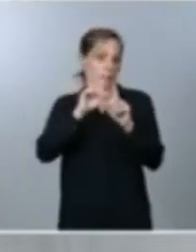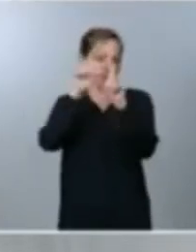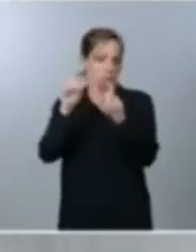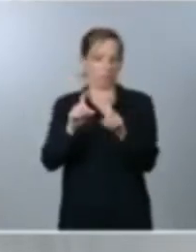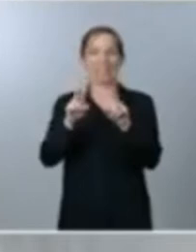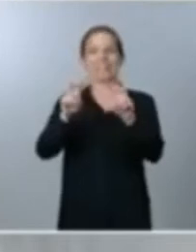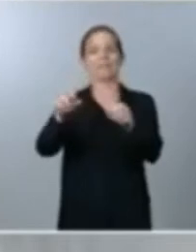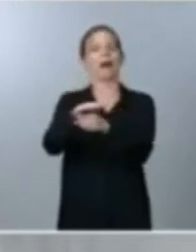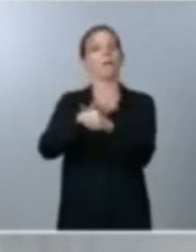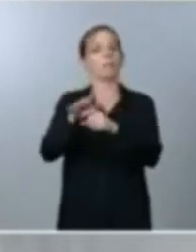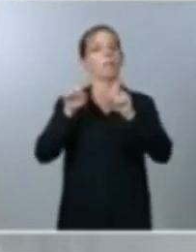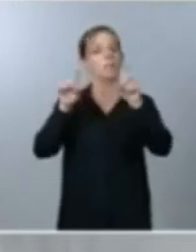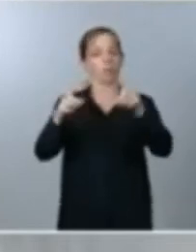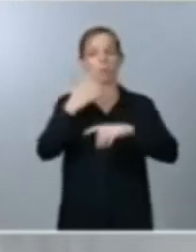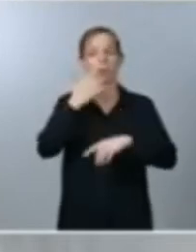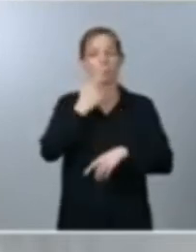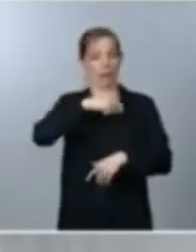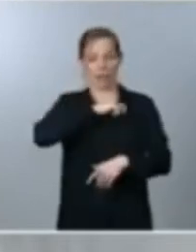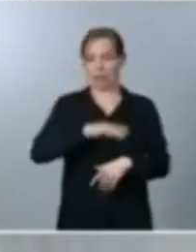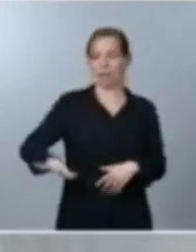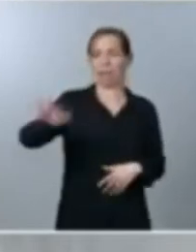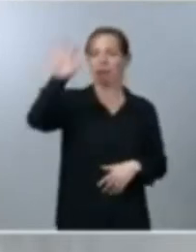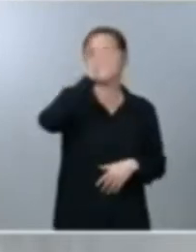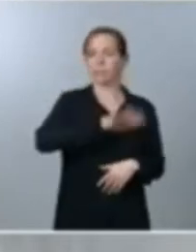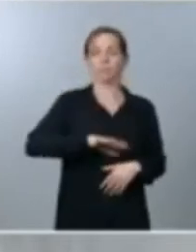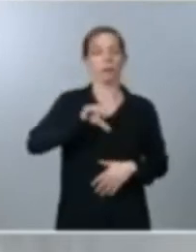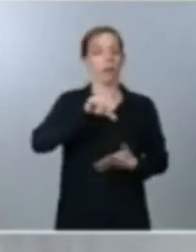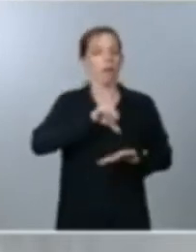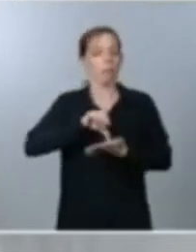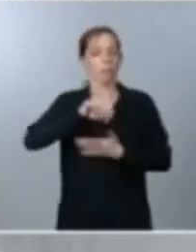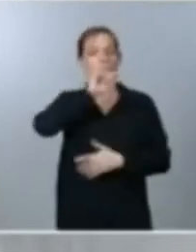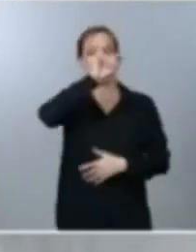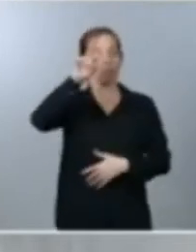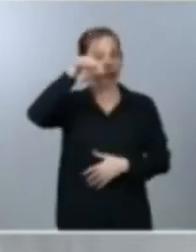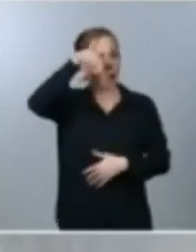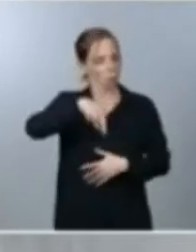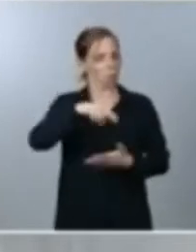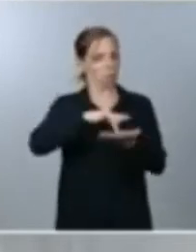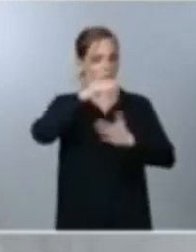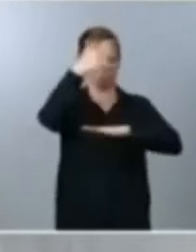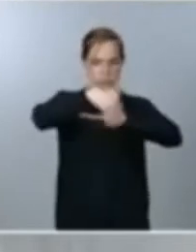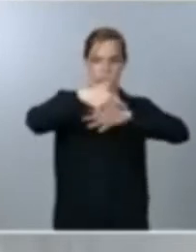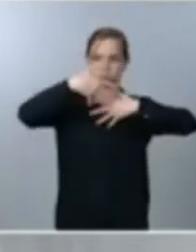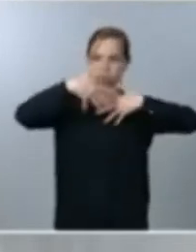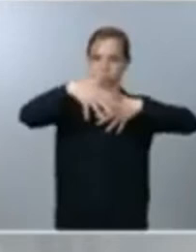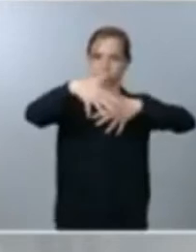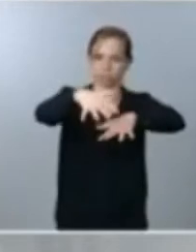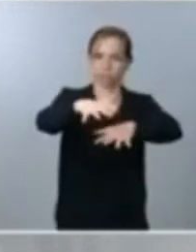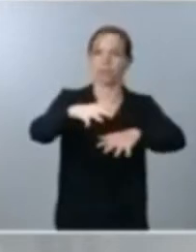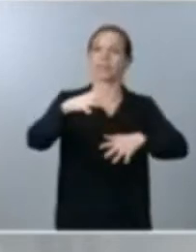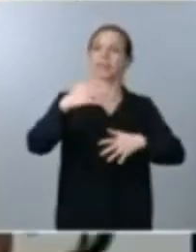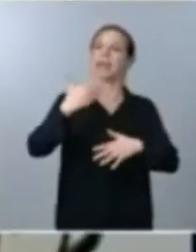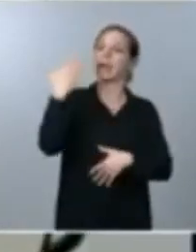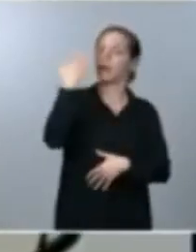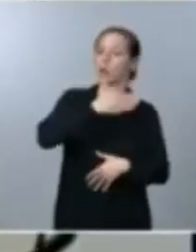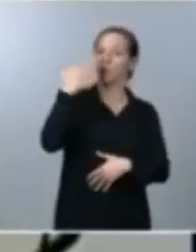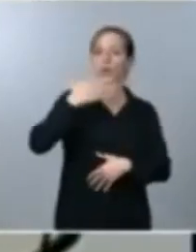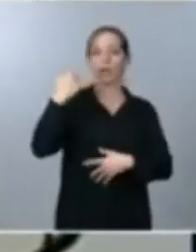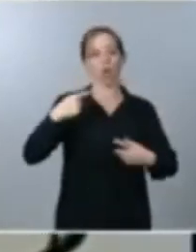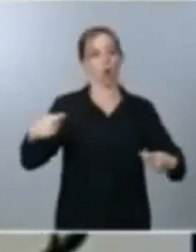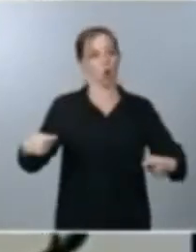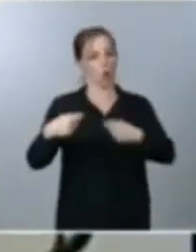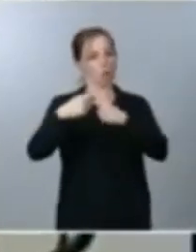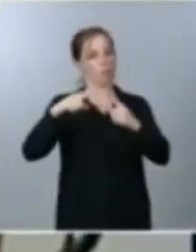las calles de España en muchas de muchas ciudades ha habido hoy manifestaciones de la escuela concertada pero alentada también por los partidos de